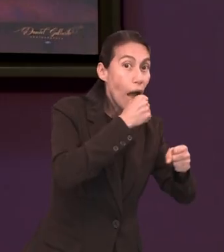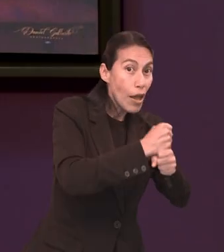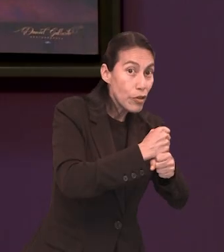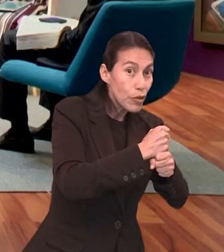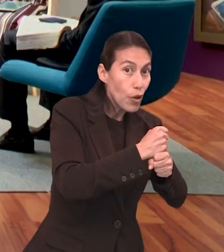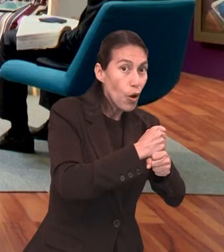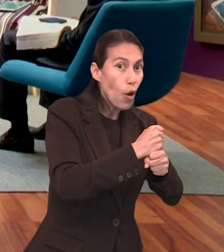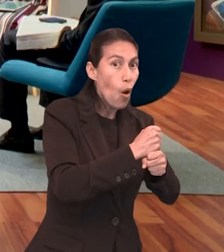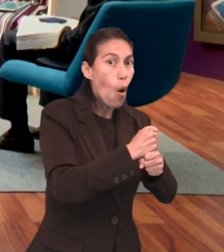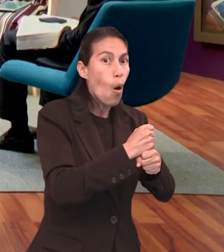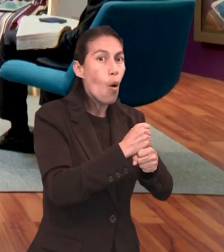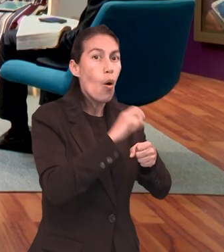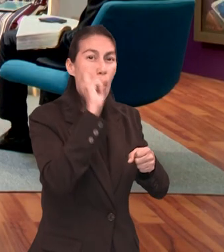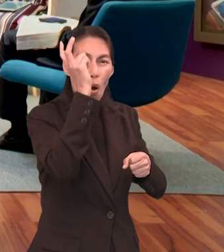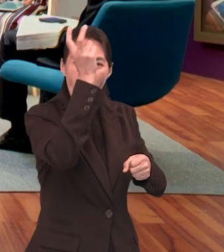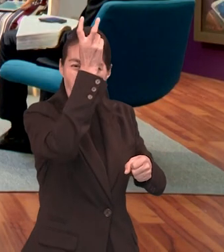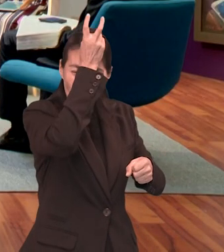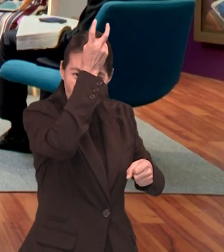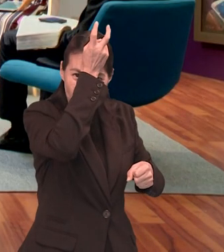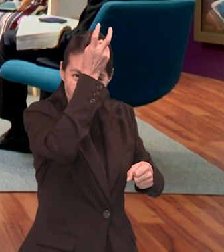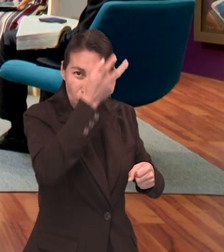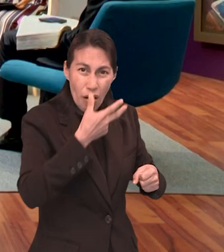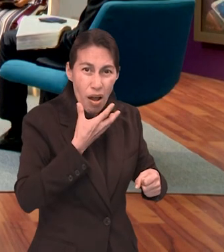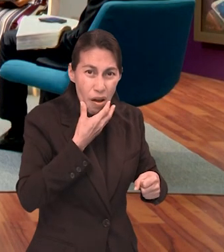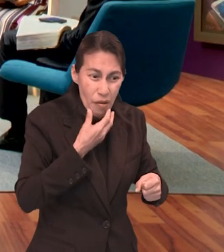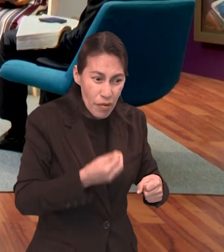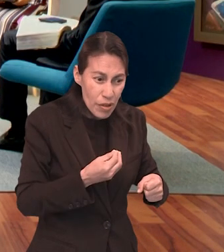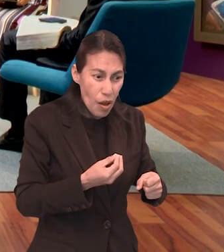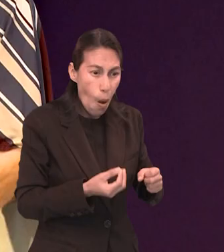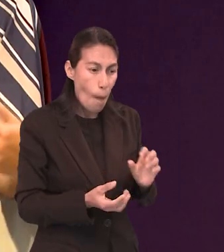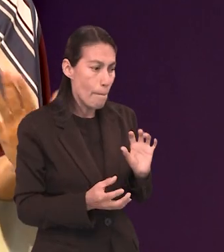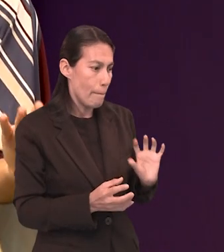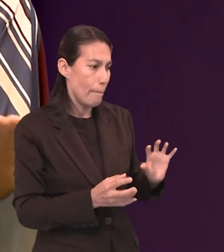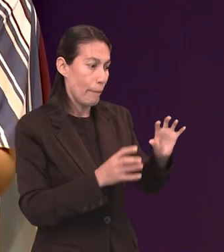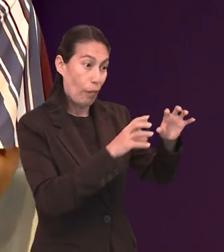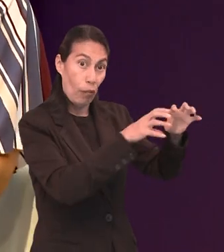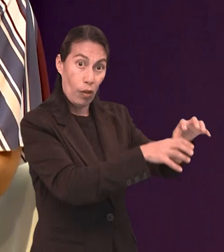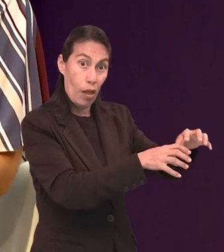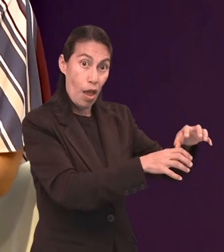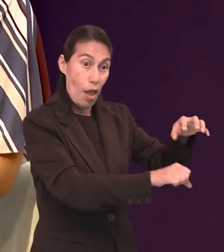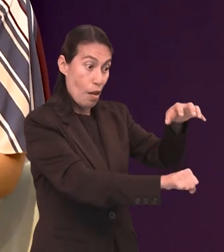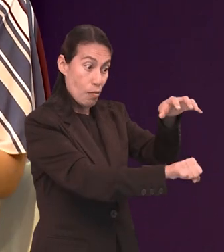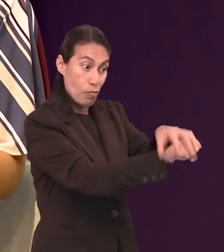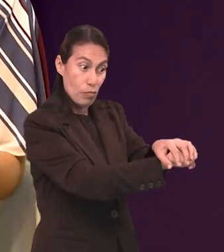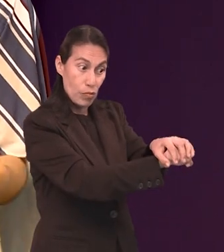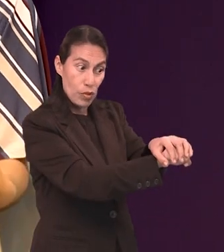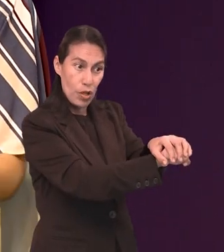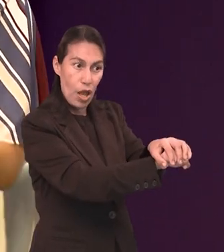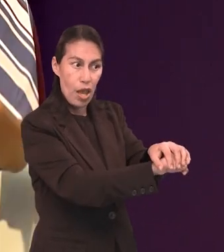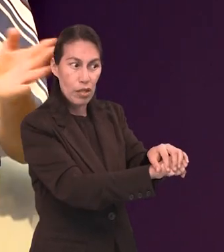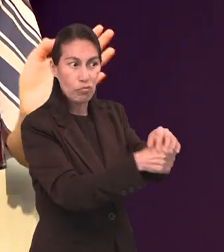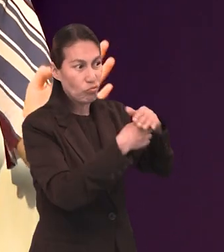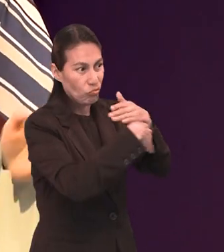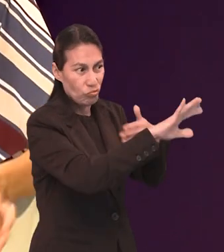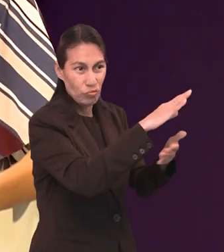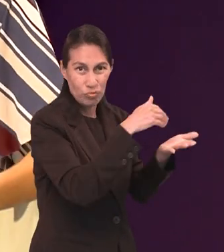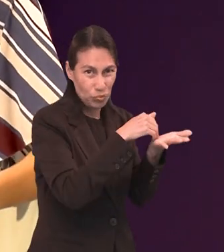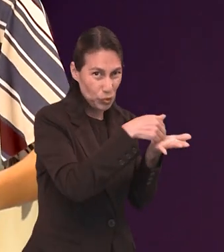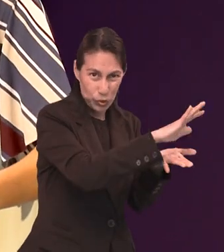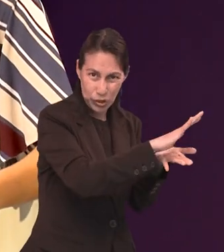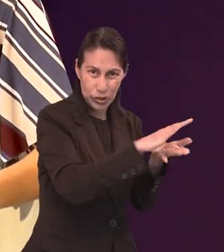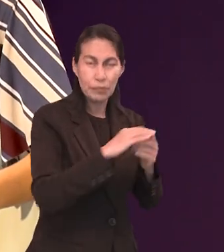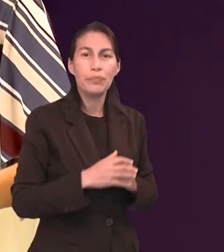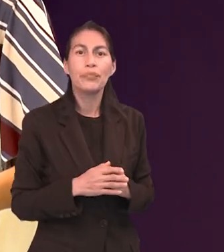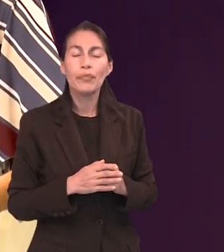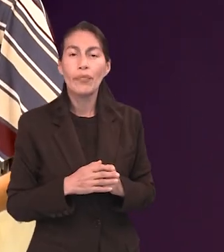era el día de la expiación, era cuando un corderito, el macho cabrío, se le transferían esos pecados y lo mandaban afuera.